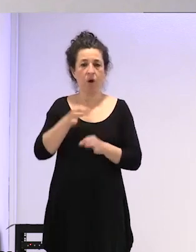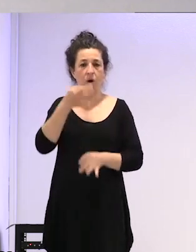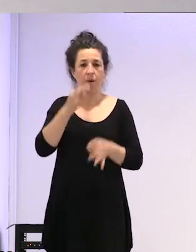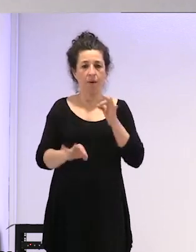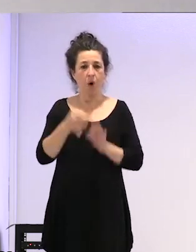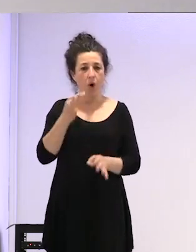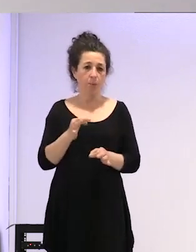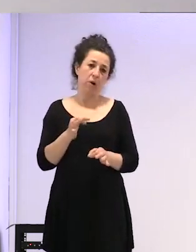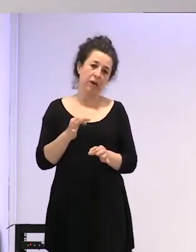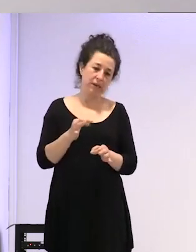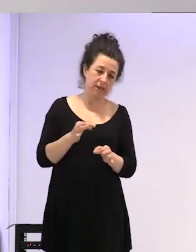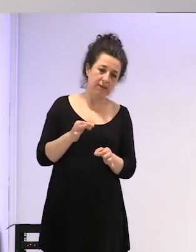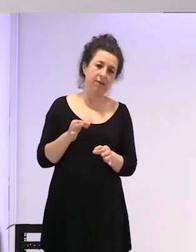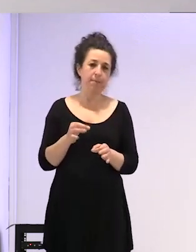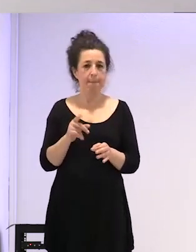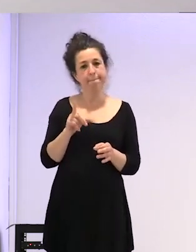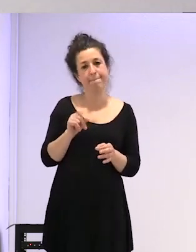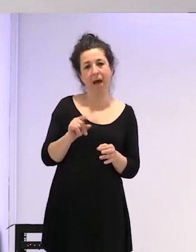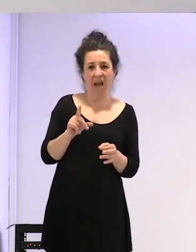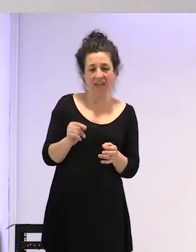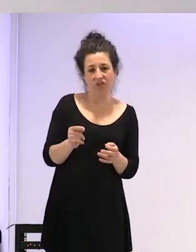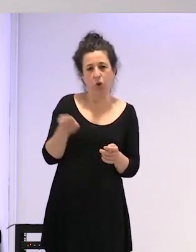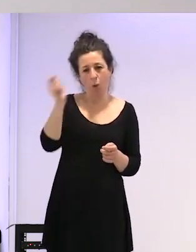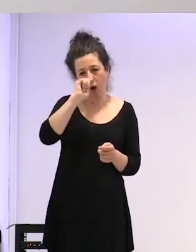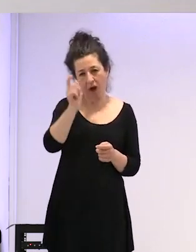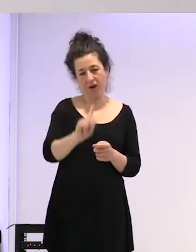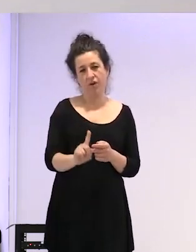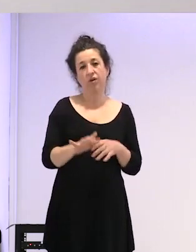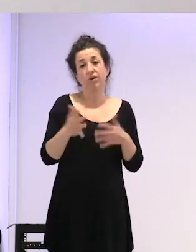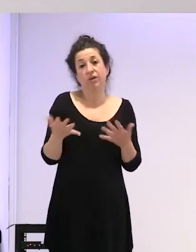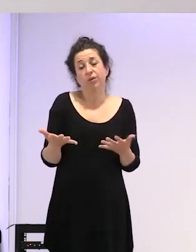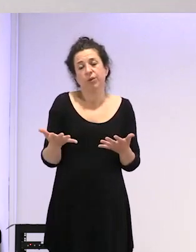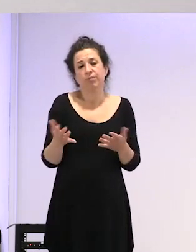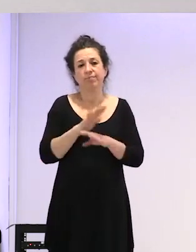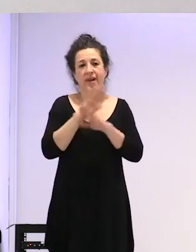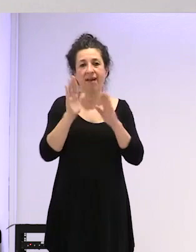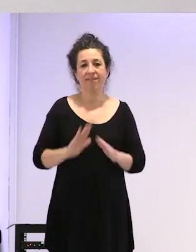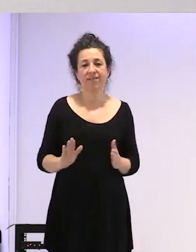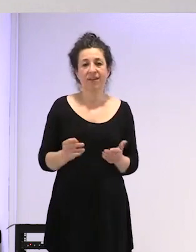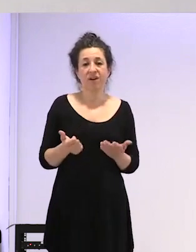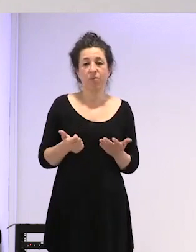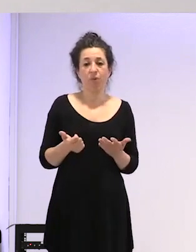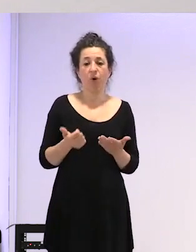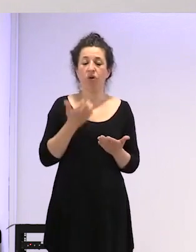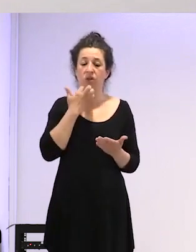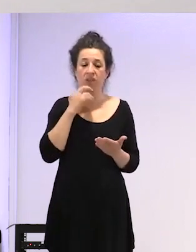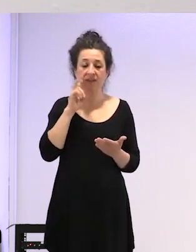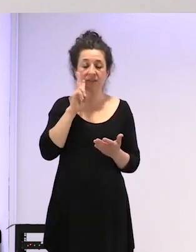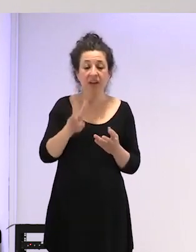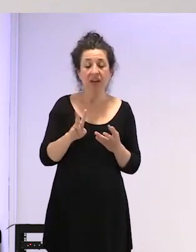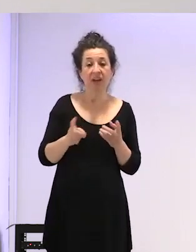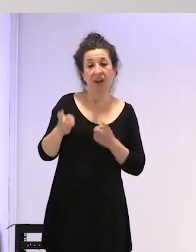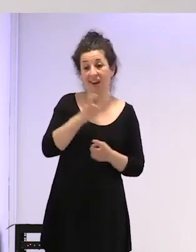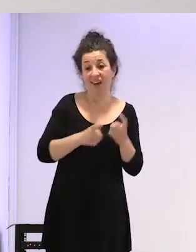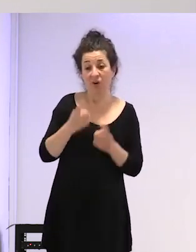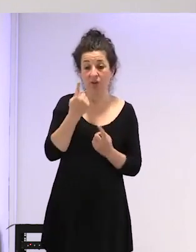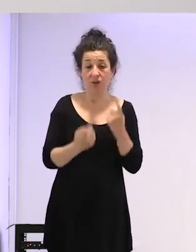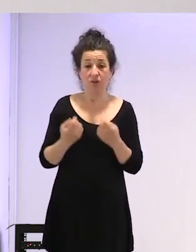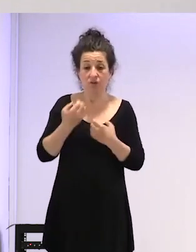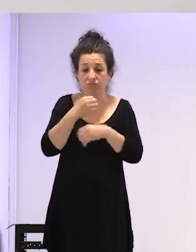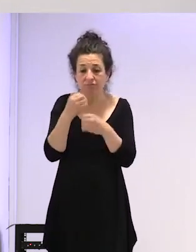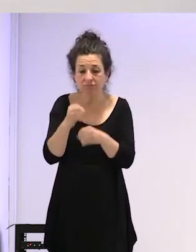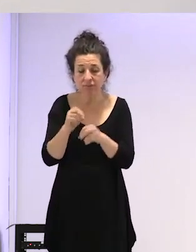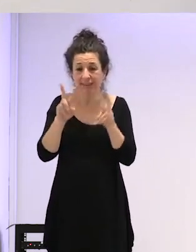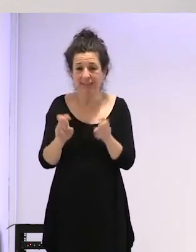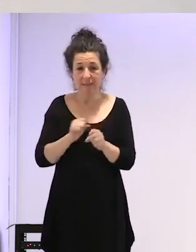relativamente baratas no son un fármaco muy muy caro ¿vale? por lo tanto pues en la línea de producción de algunos laboratorios como con todo el